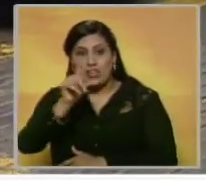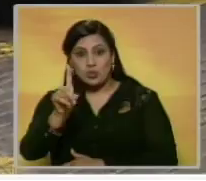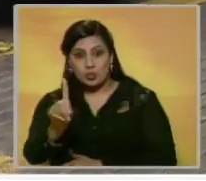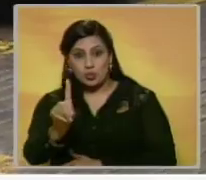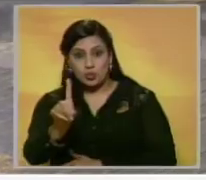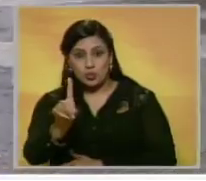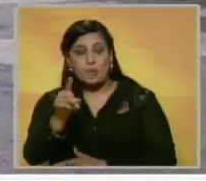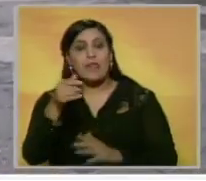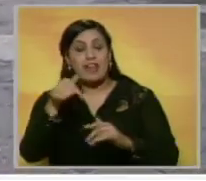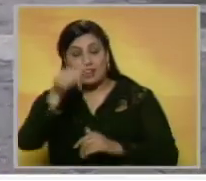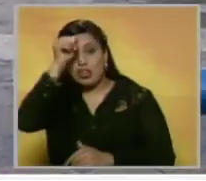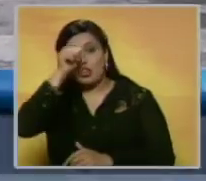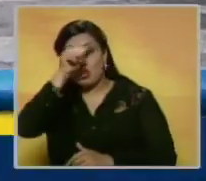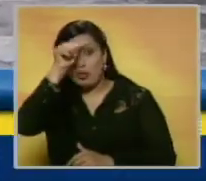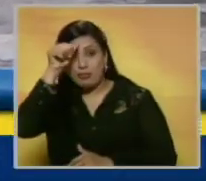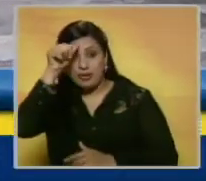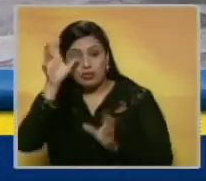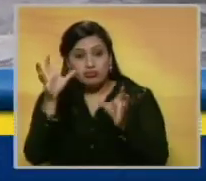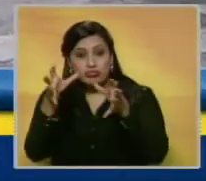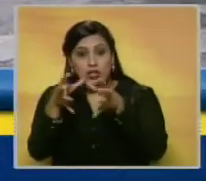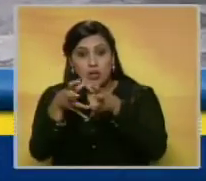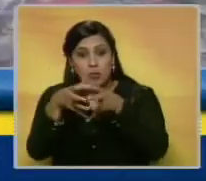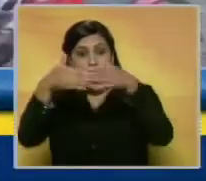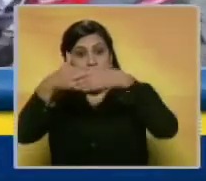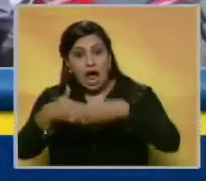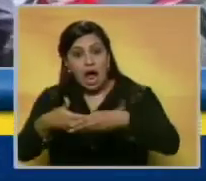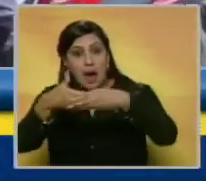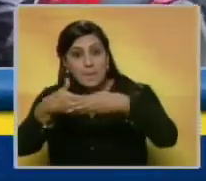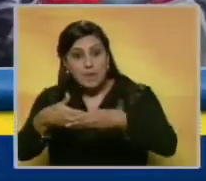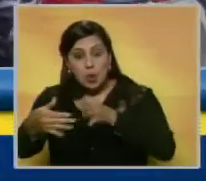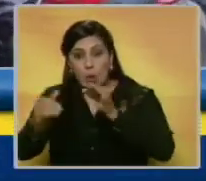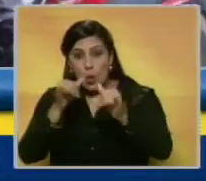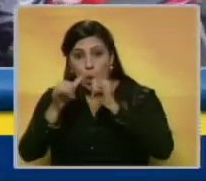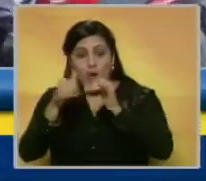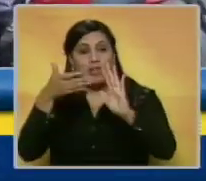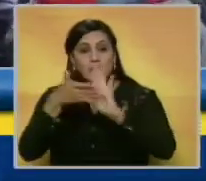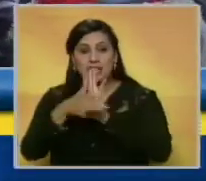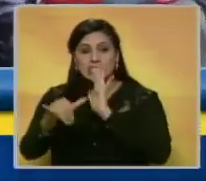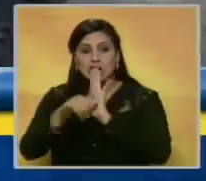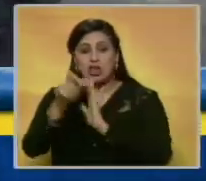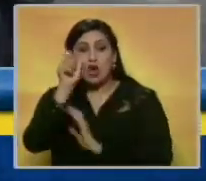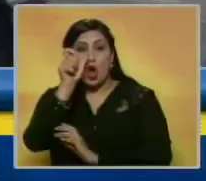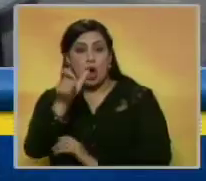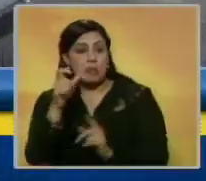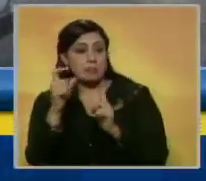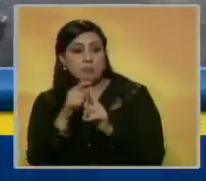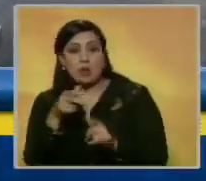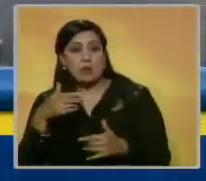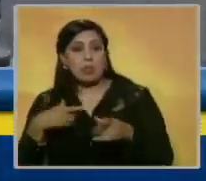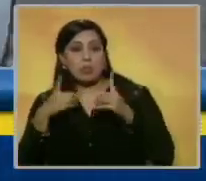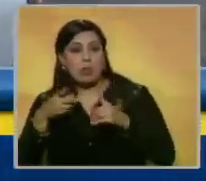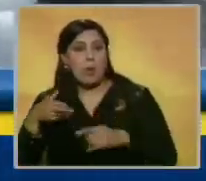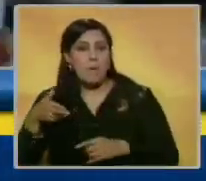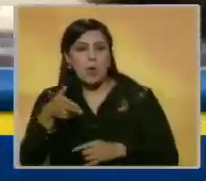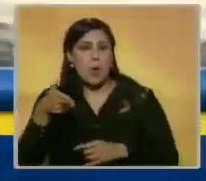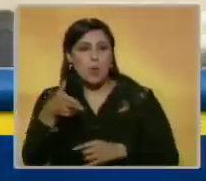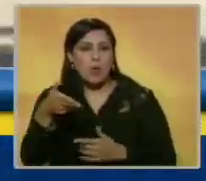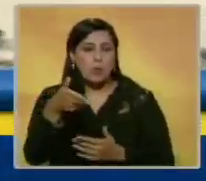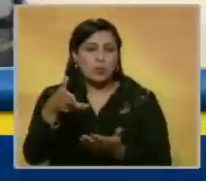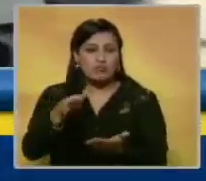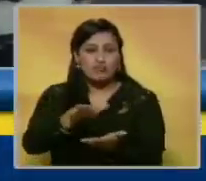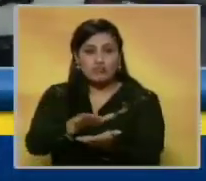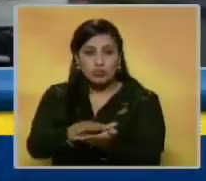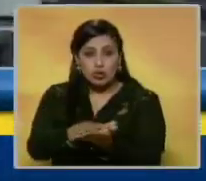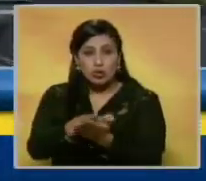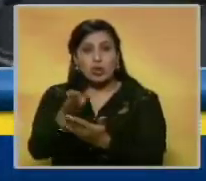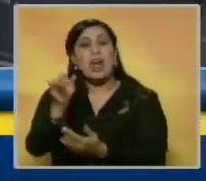años. Este domingo se encontraba reunida con un grupo de amigos y de repente se le acercó un hombre que sin mediar palabra le efectuó varios disparos.